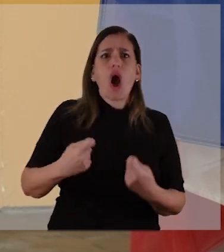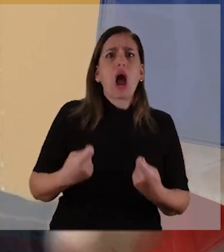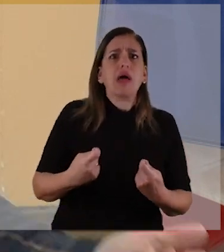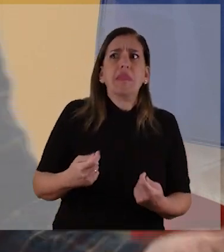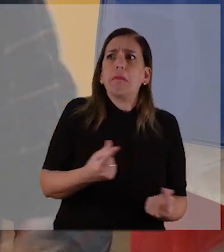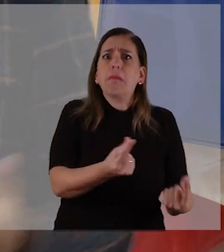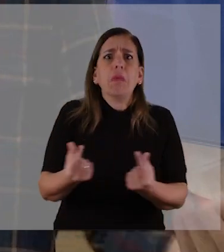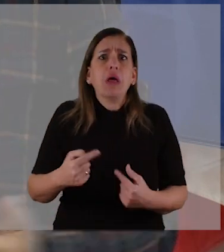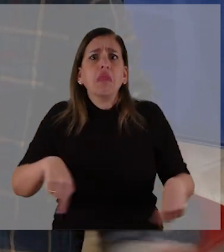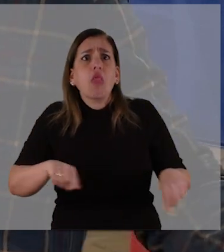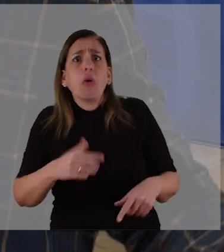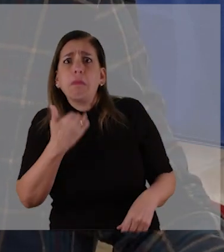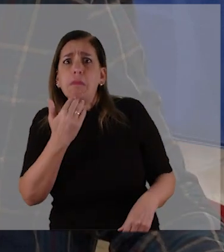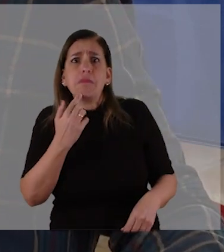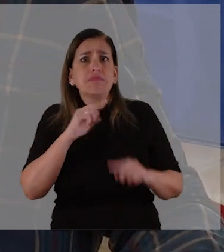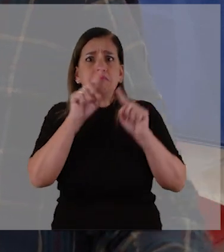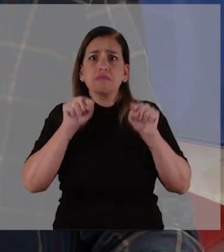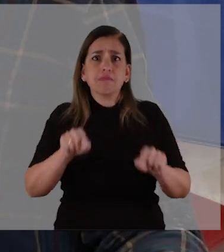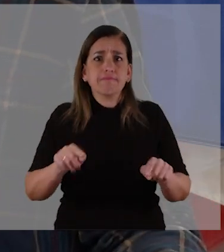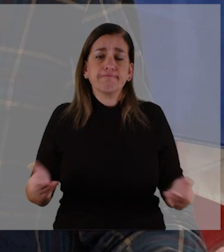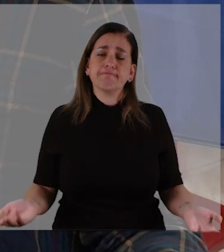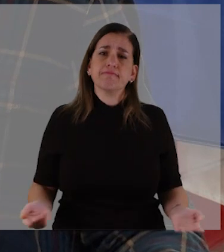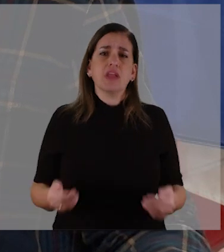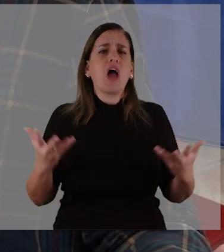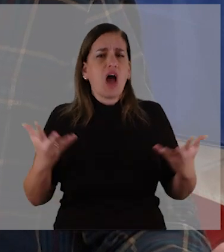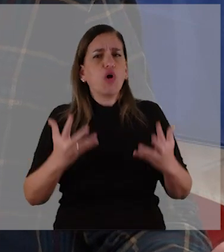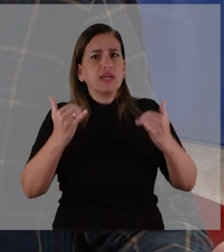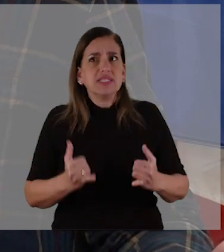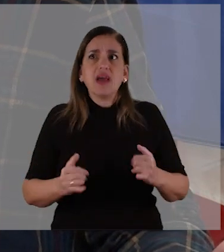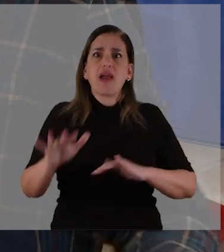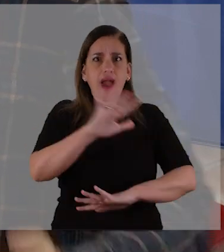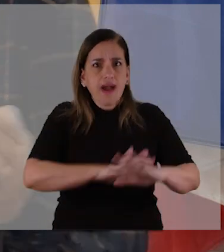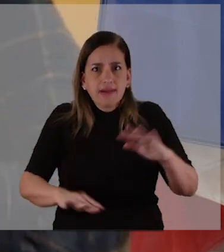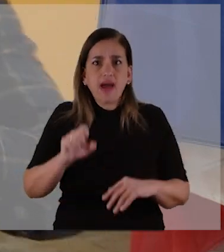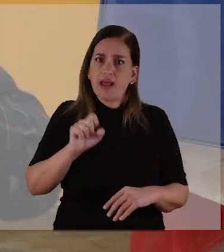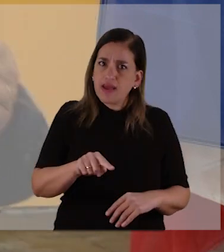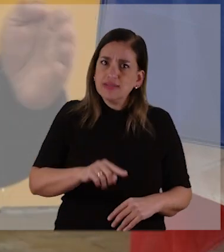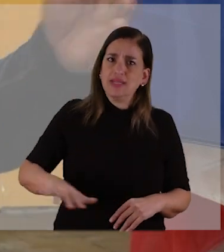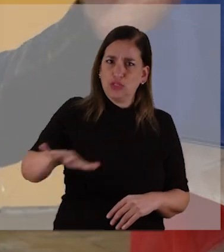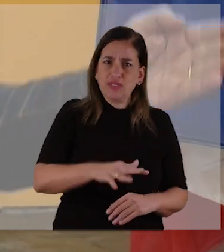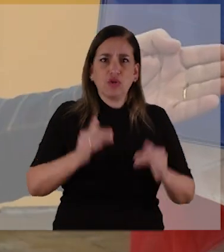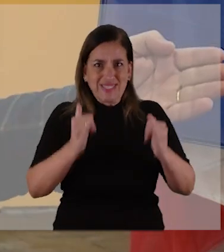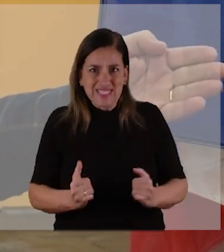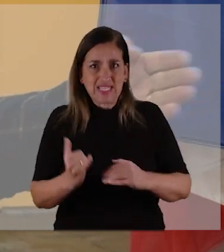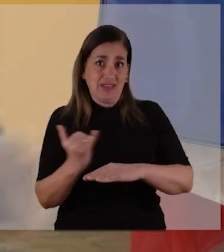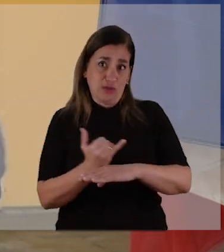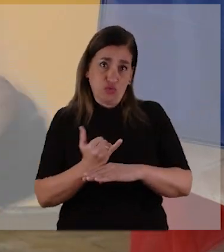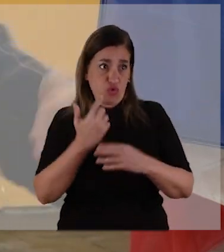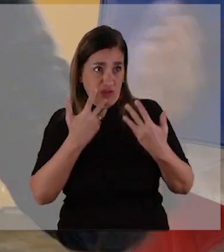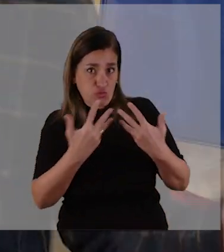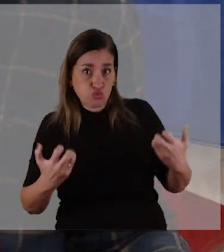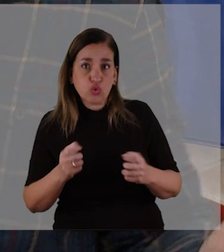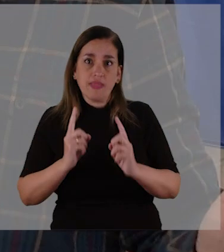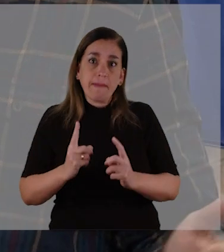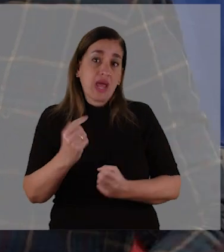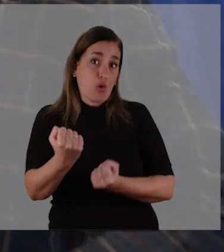No sabíamos en qué se gastaba o se dejaba de gastar. Entonces ahora tenemos que recomponer, ya